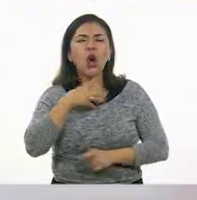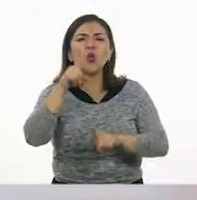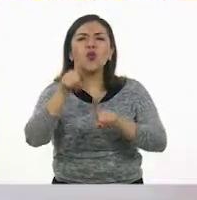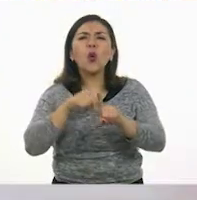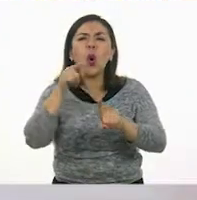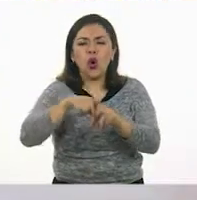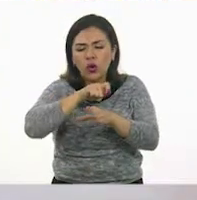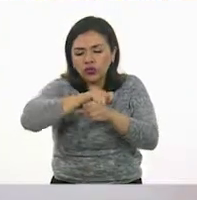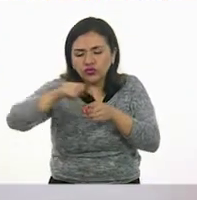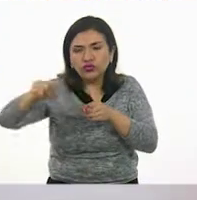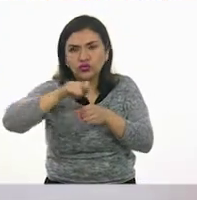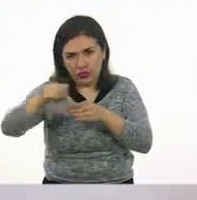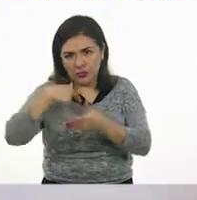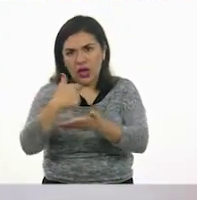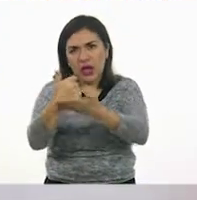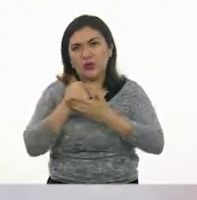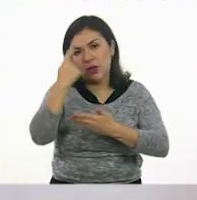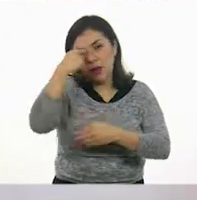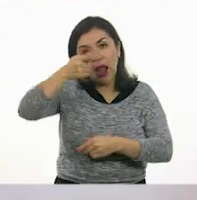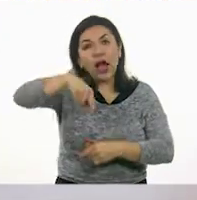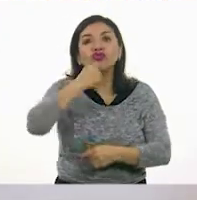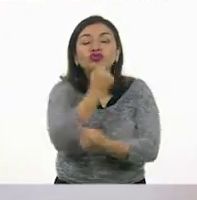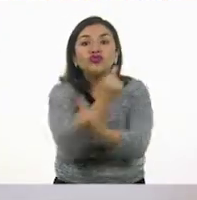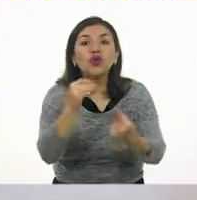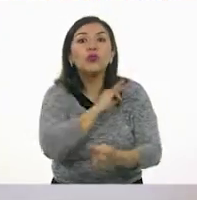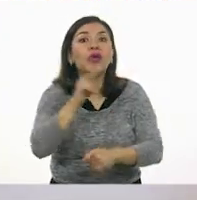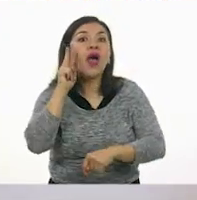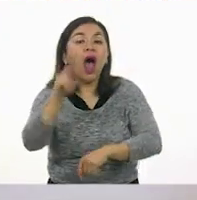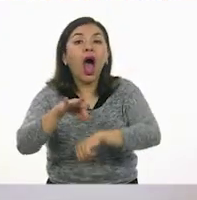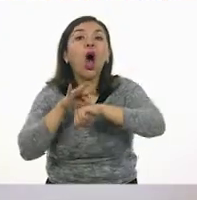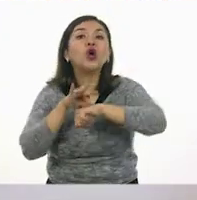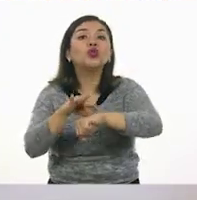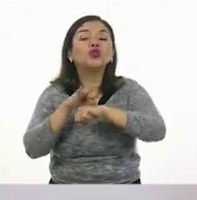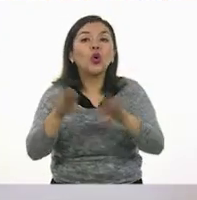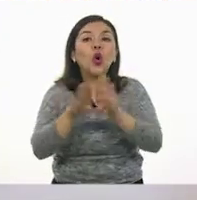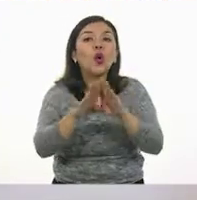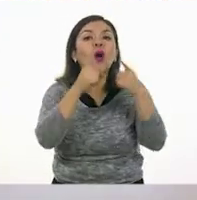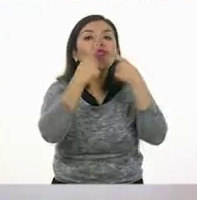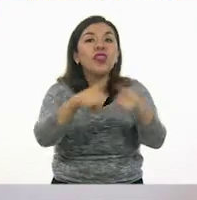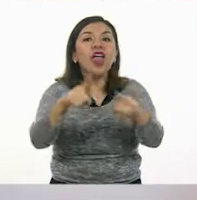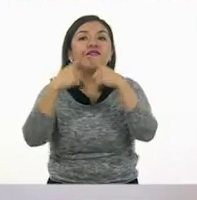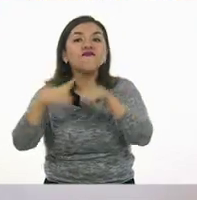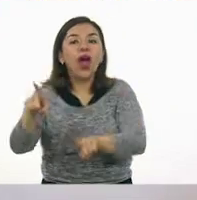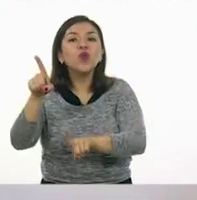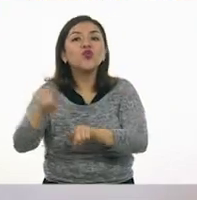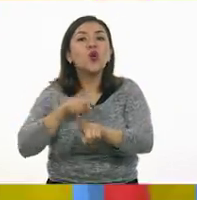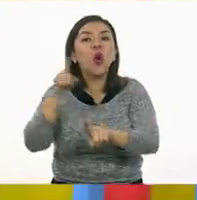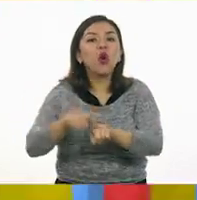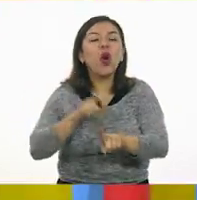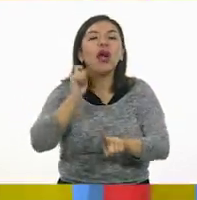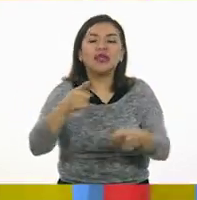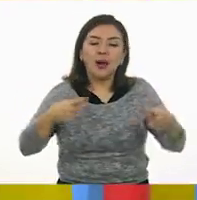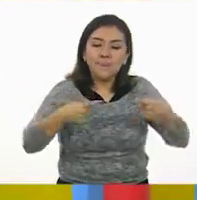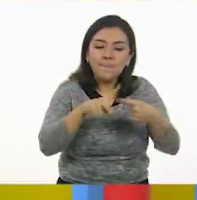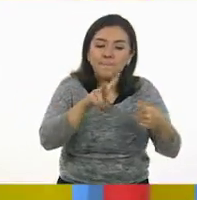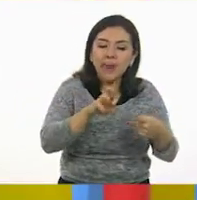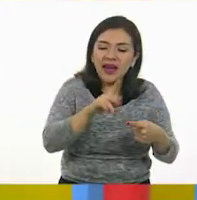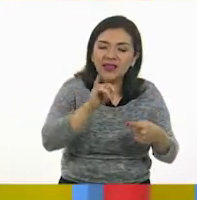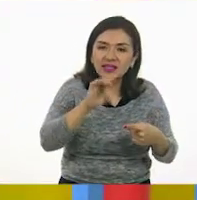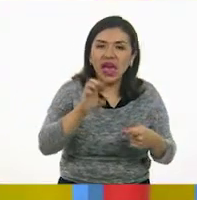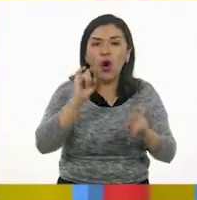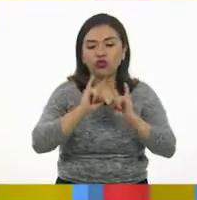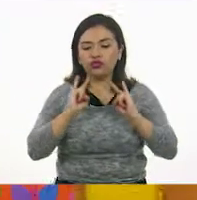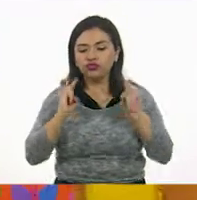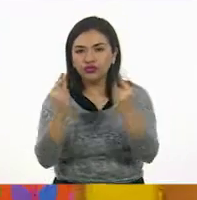vas a marcar nuevamente para que vayan entonces en casa las niñas y los niños distinguiendo cada una de los vértices o de las